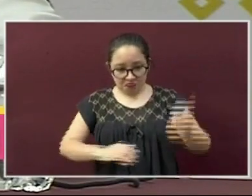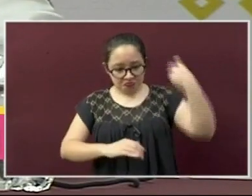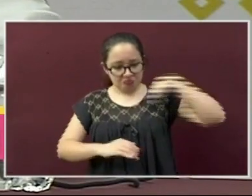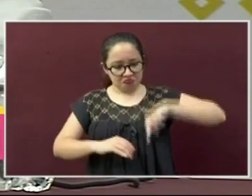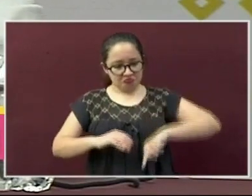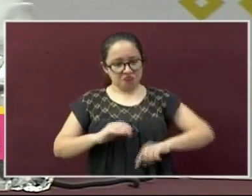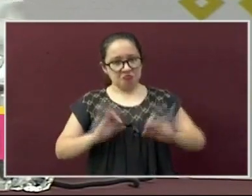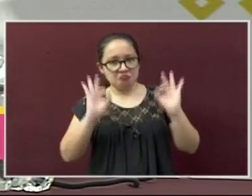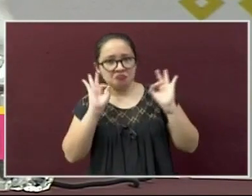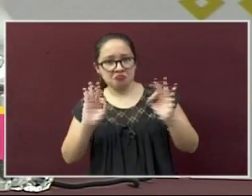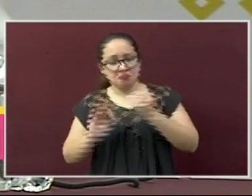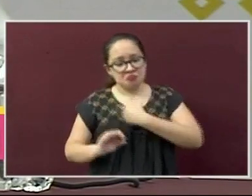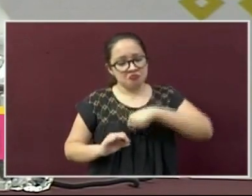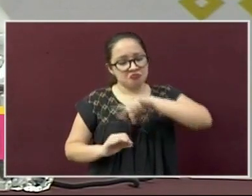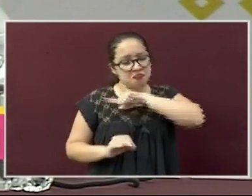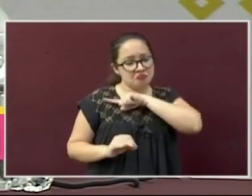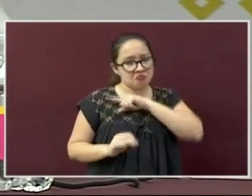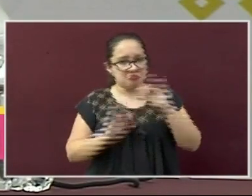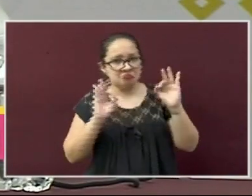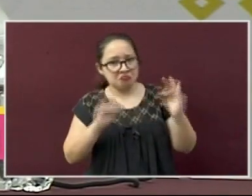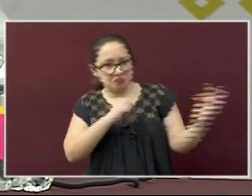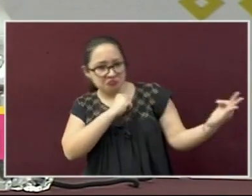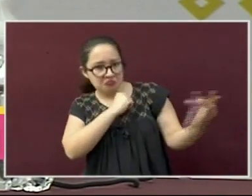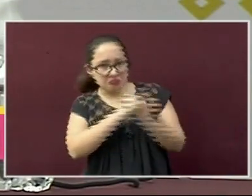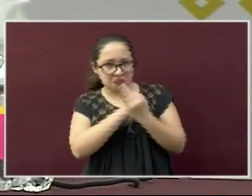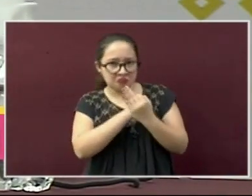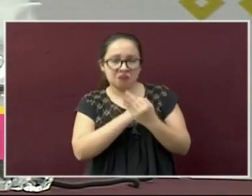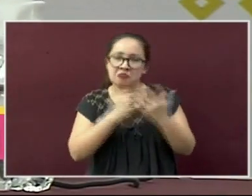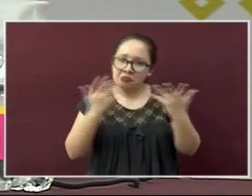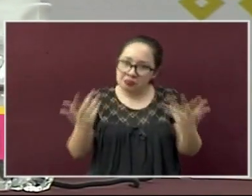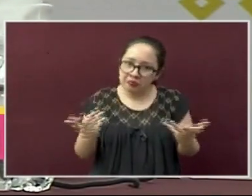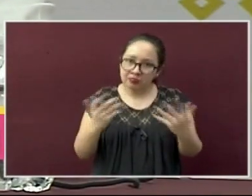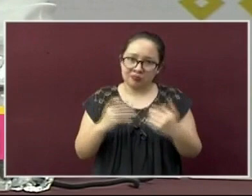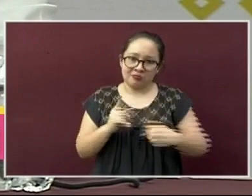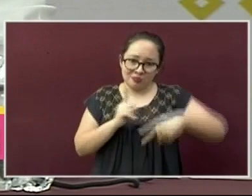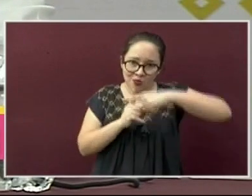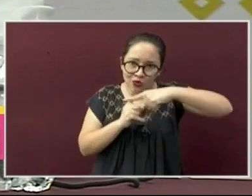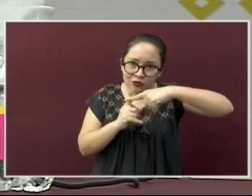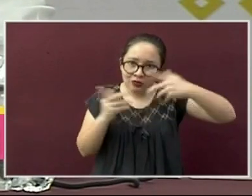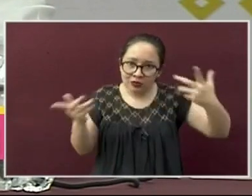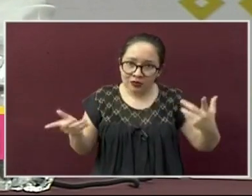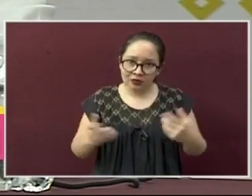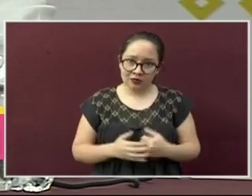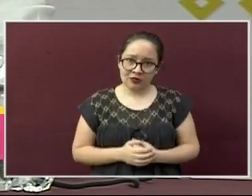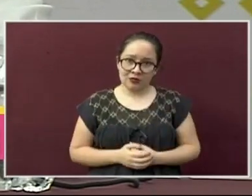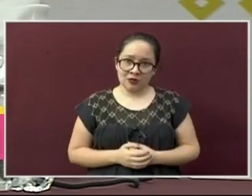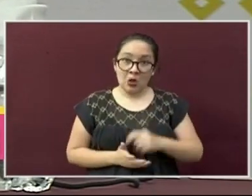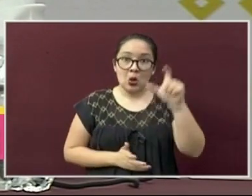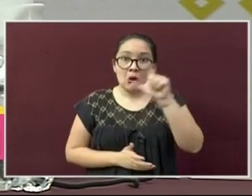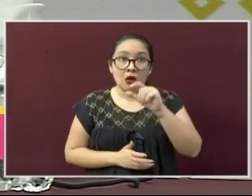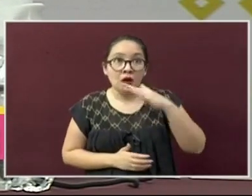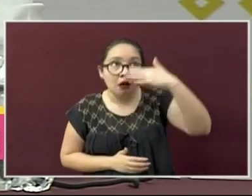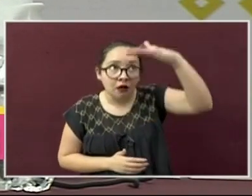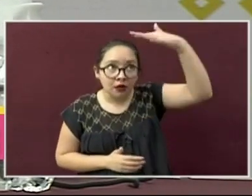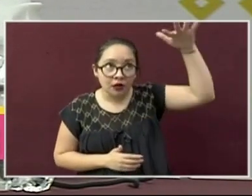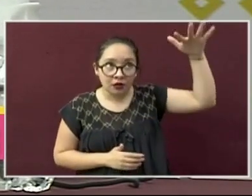desarrolle con todas las características positivas que lo ayuden en la edad adulta.